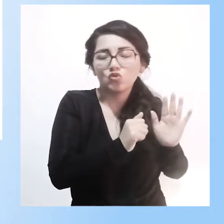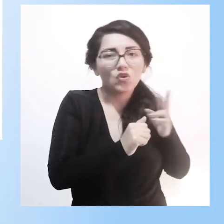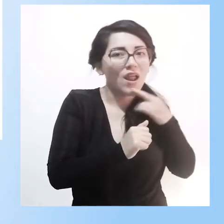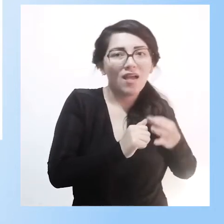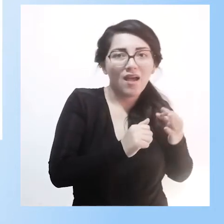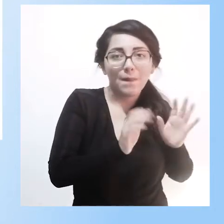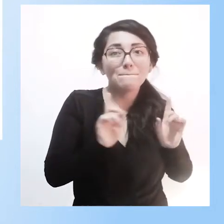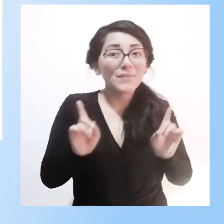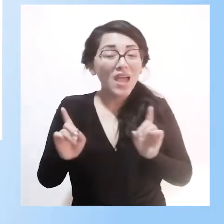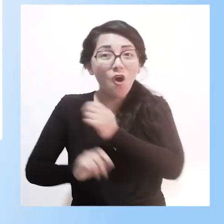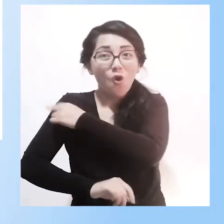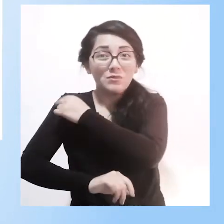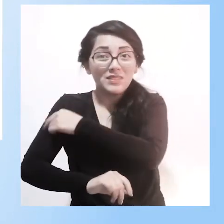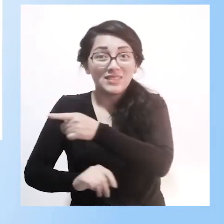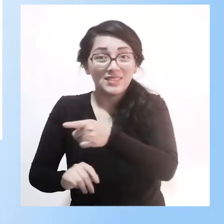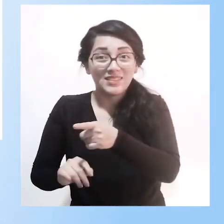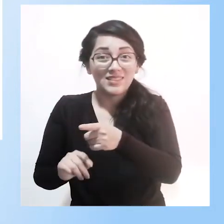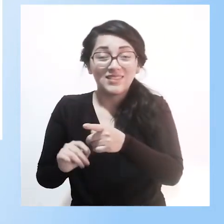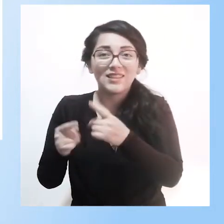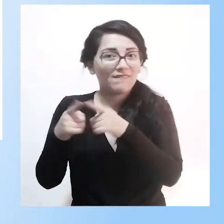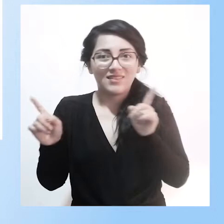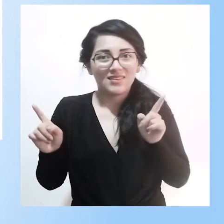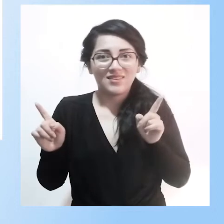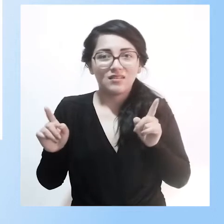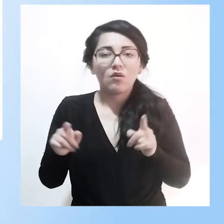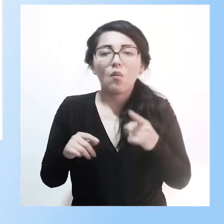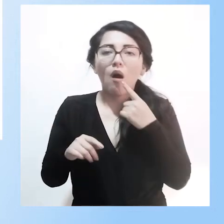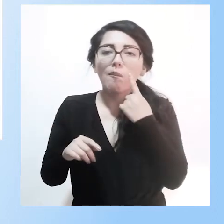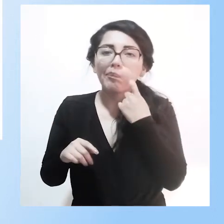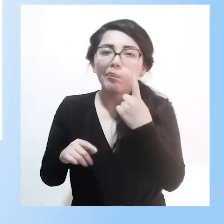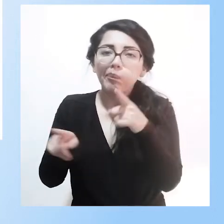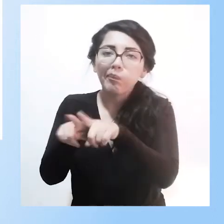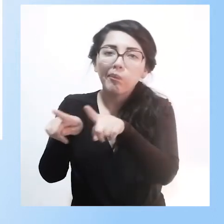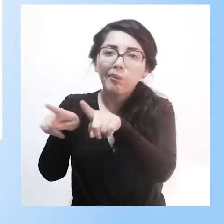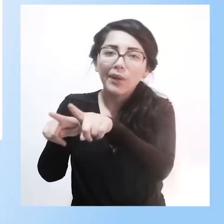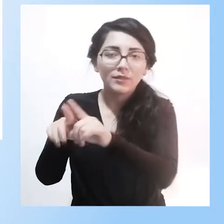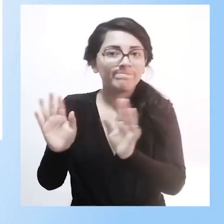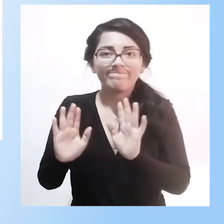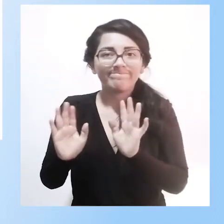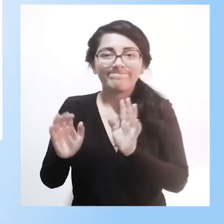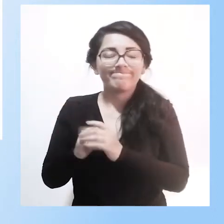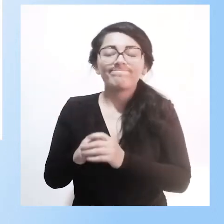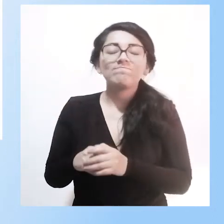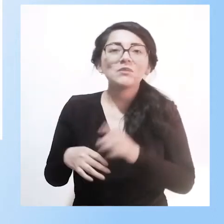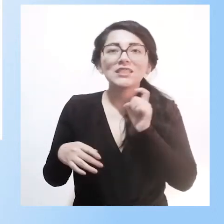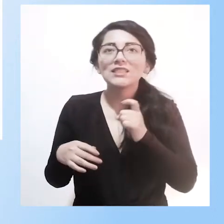rutinas no nos sirven demasiado. Hay que ir a elementos técnicos,